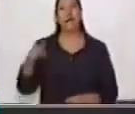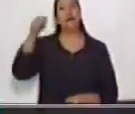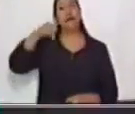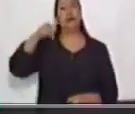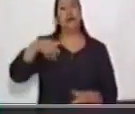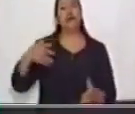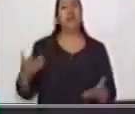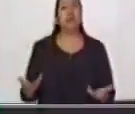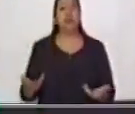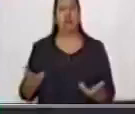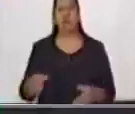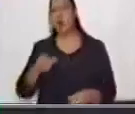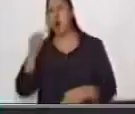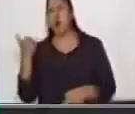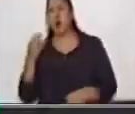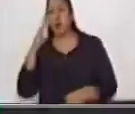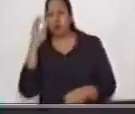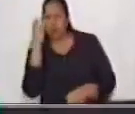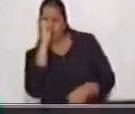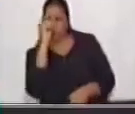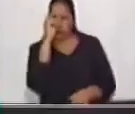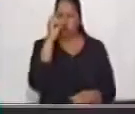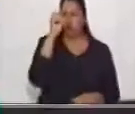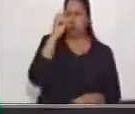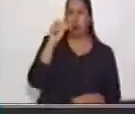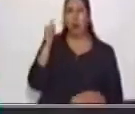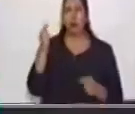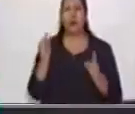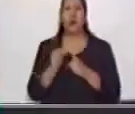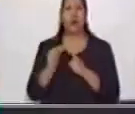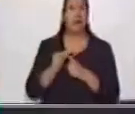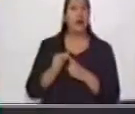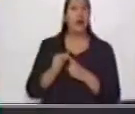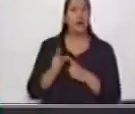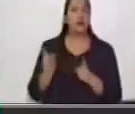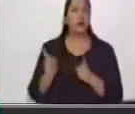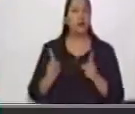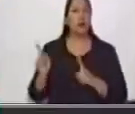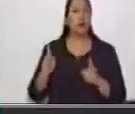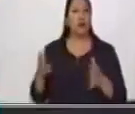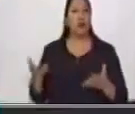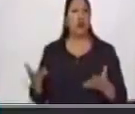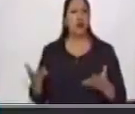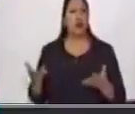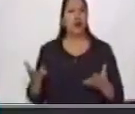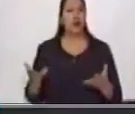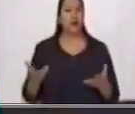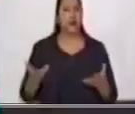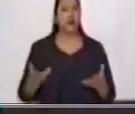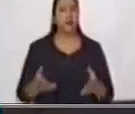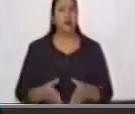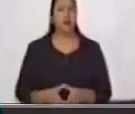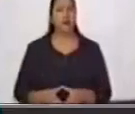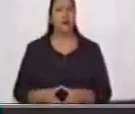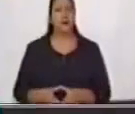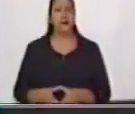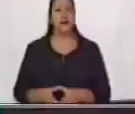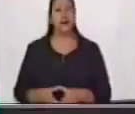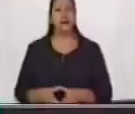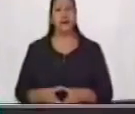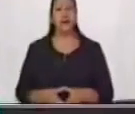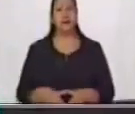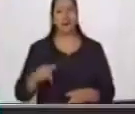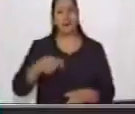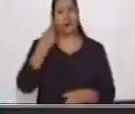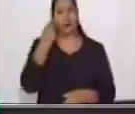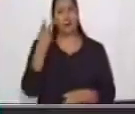¿qué otro observaste? Seguramente ya viste otra palabra en lo que estábamos ubicando acá la palabra tabla. ¿Qué vamos a ver